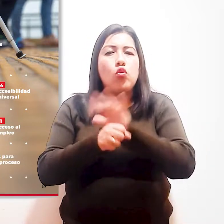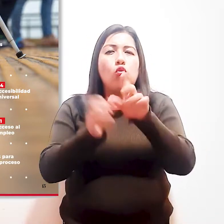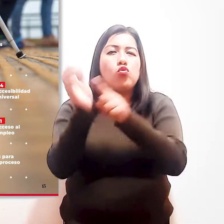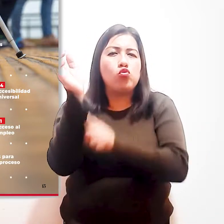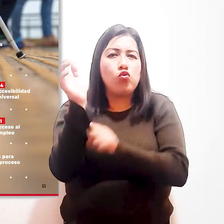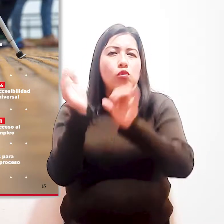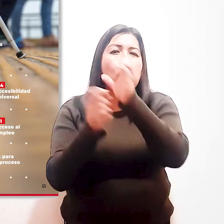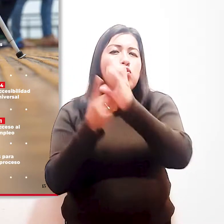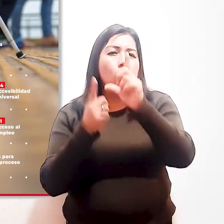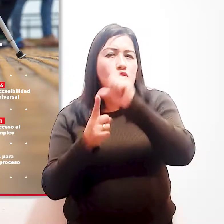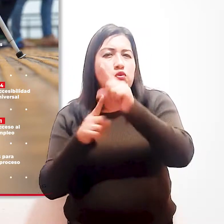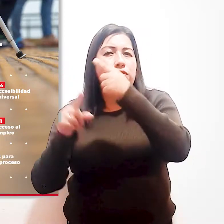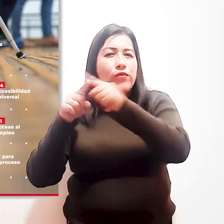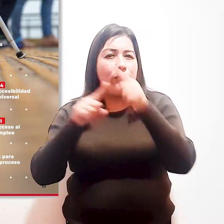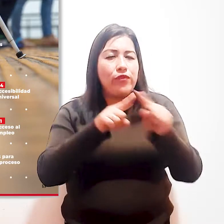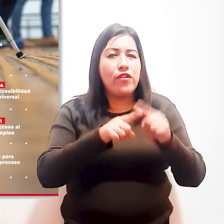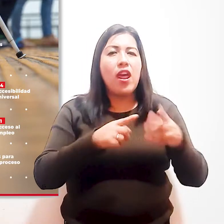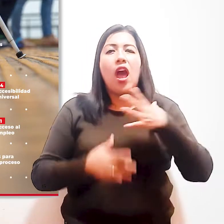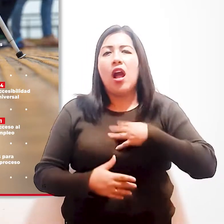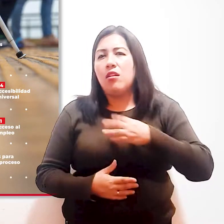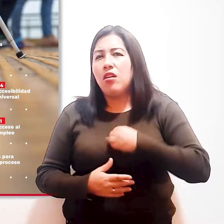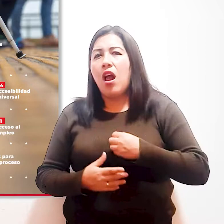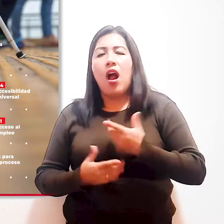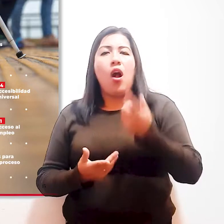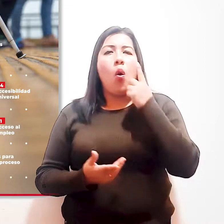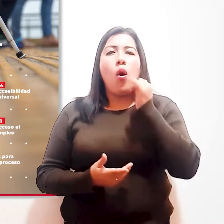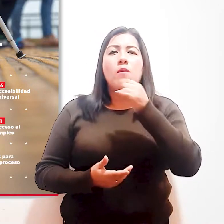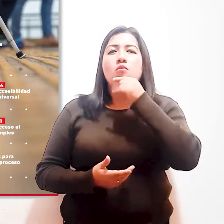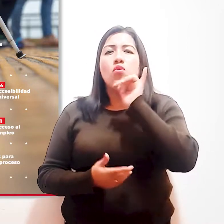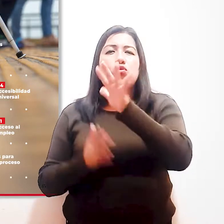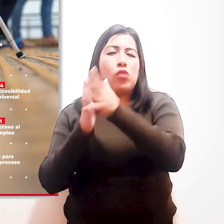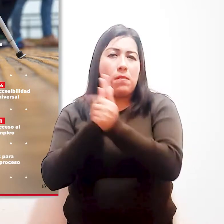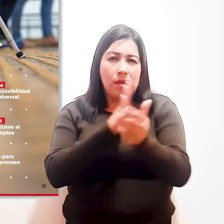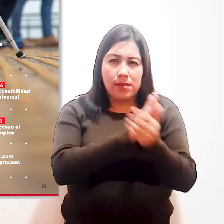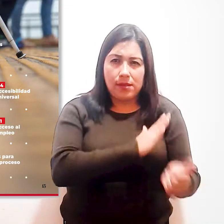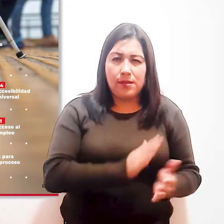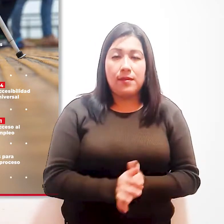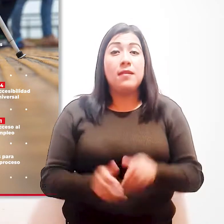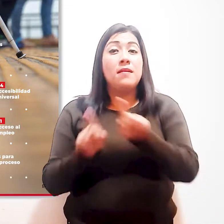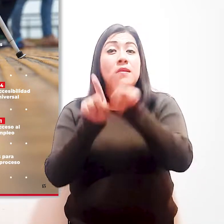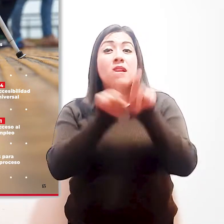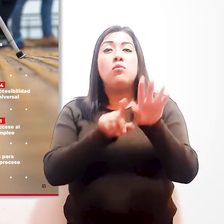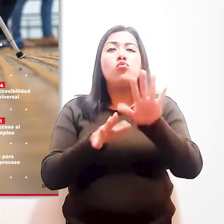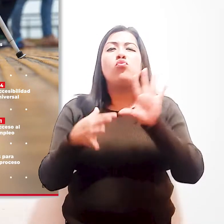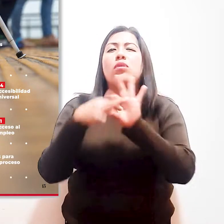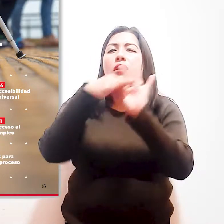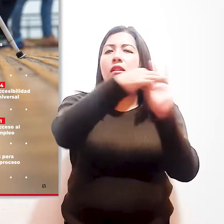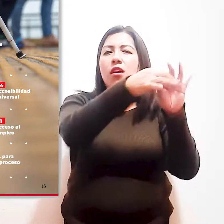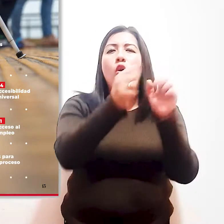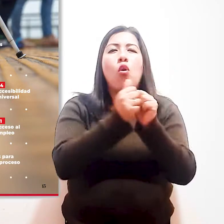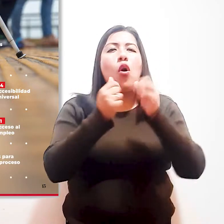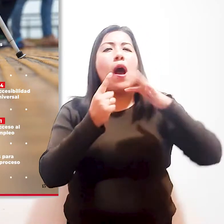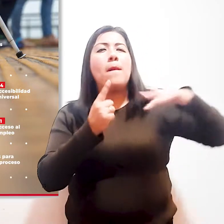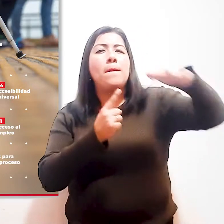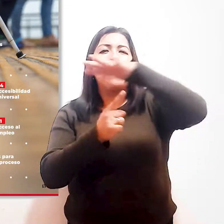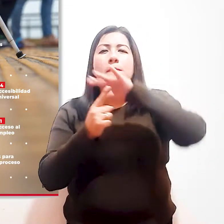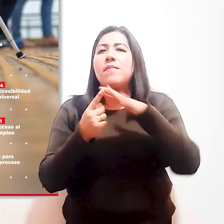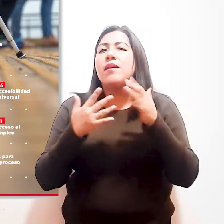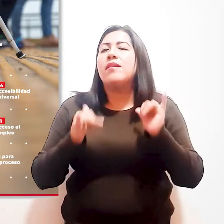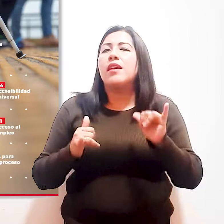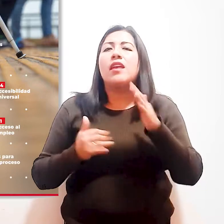costumbres y culturas de las diferencias de edad, género y capacidad, así como su relación con el ambiente y la naturaleza.